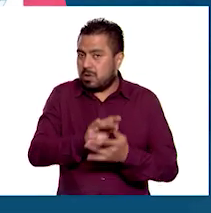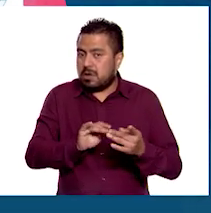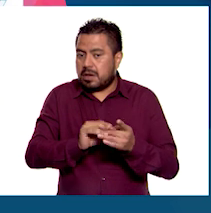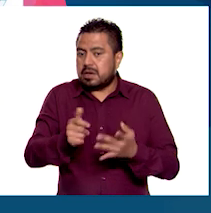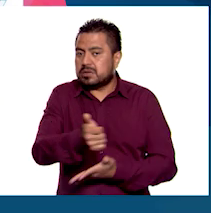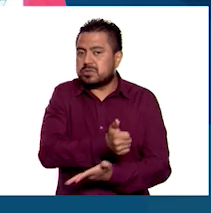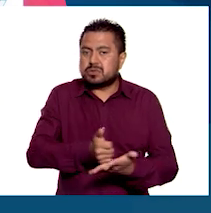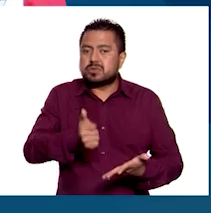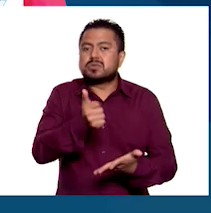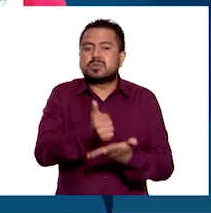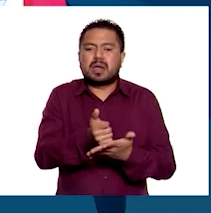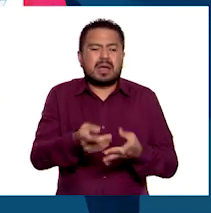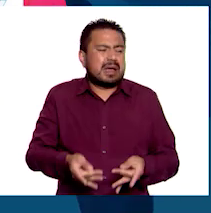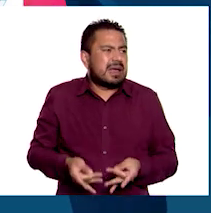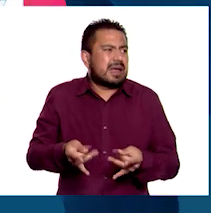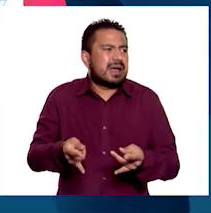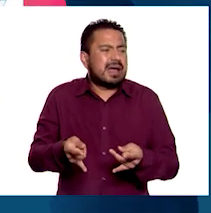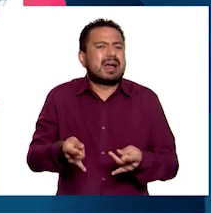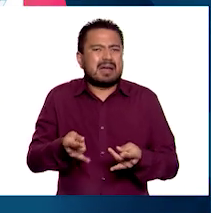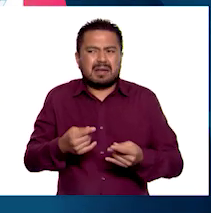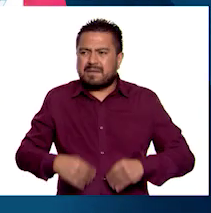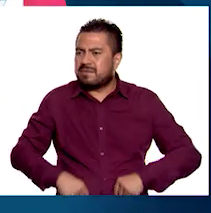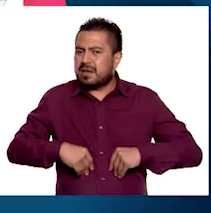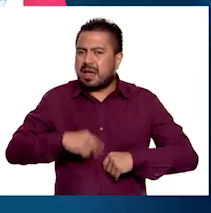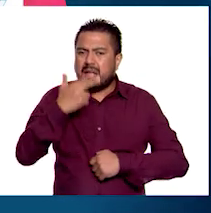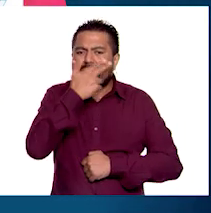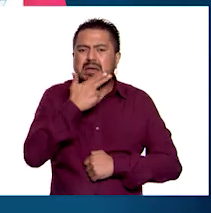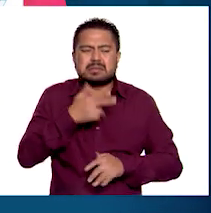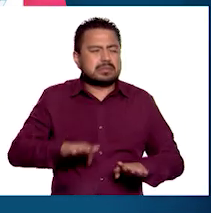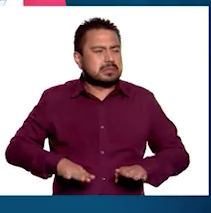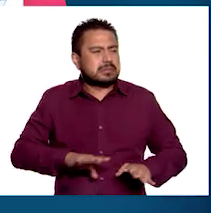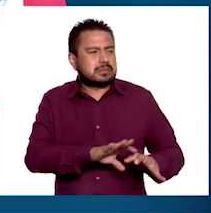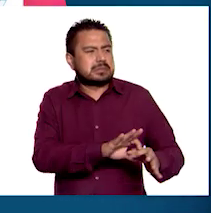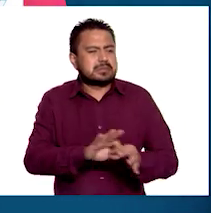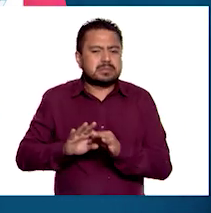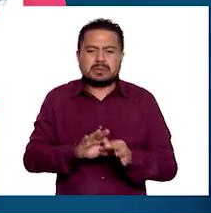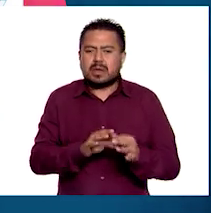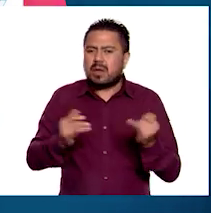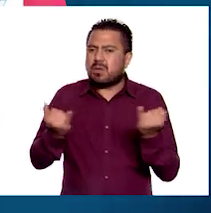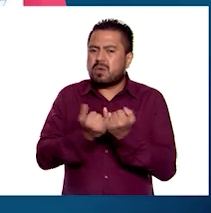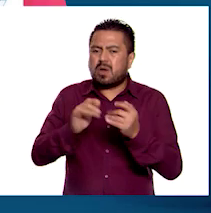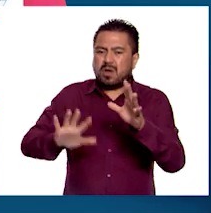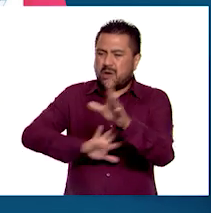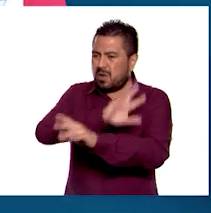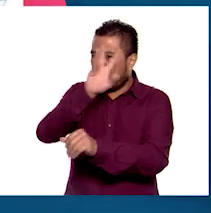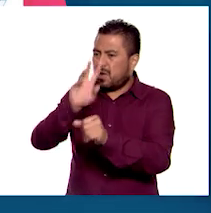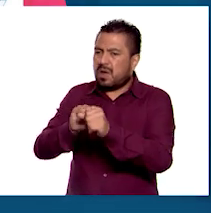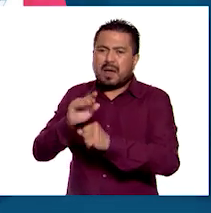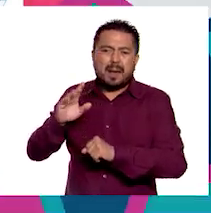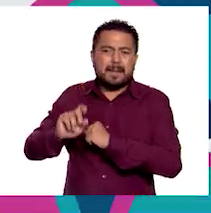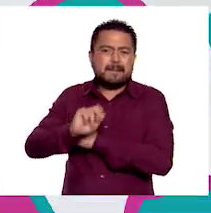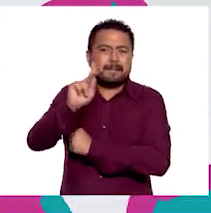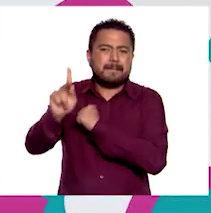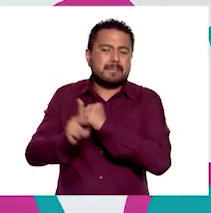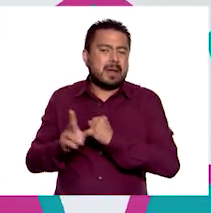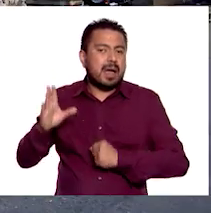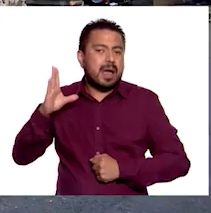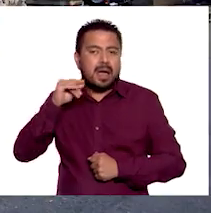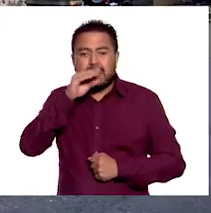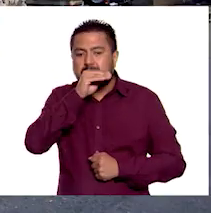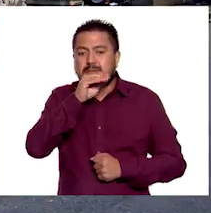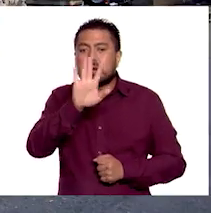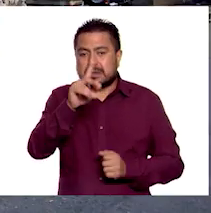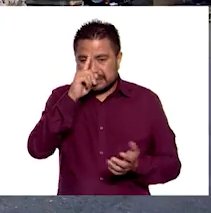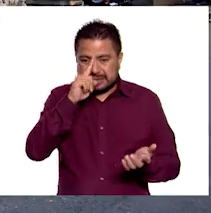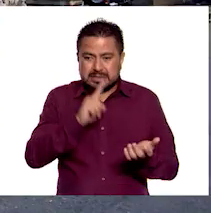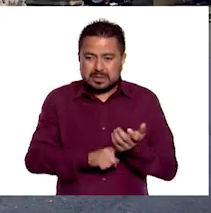calidad de vida de Haití es semejante a la de todos estos países de África. ¿Qué